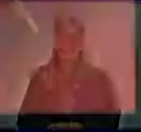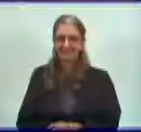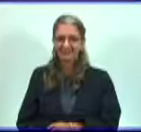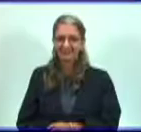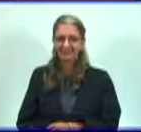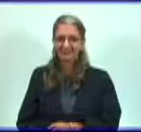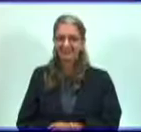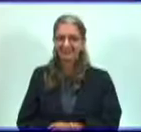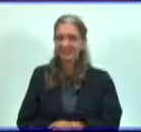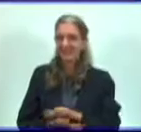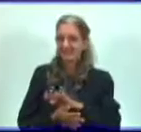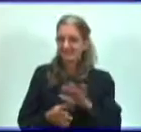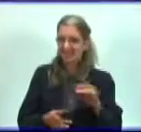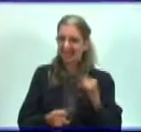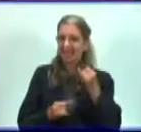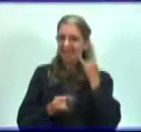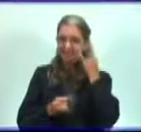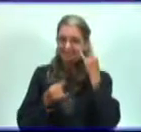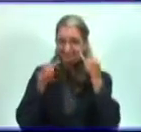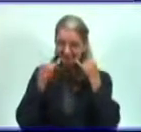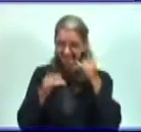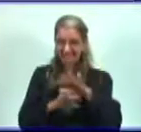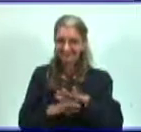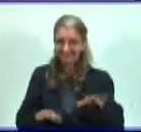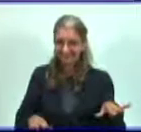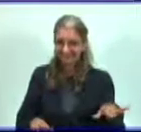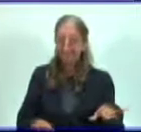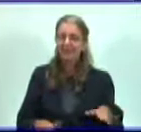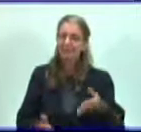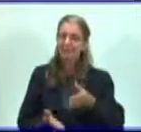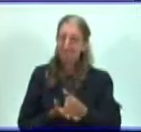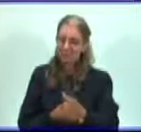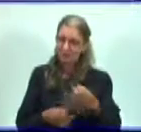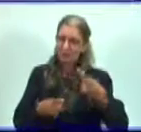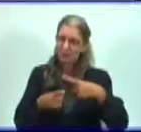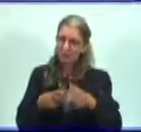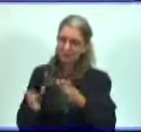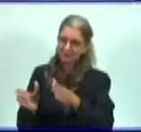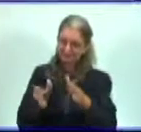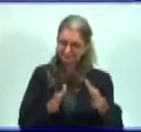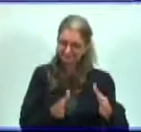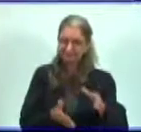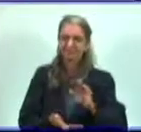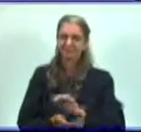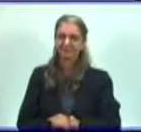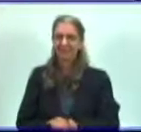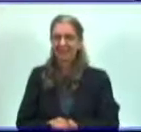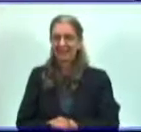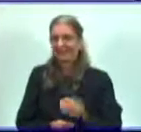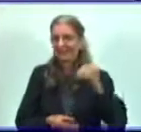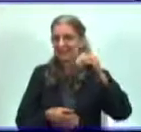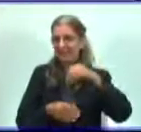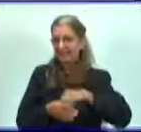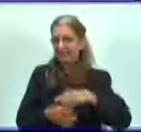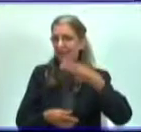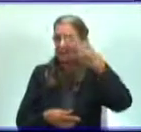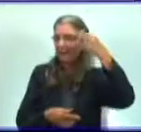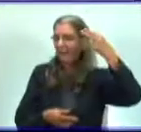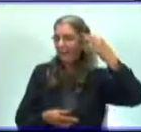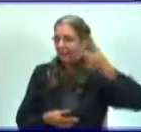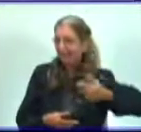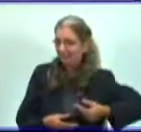Lograste identificarlo en tu libro de texto, continuamos entonces. Dentro de las habilidades,